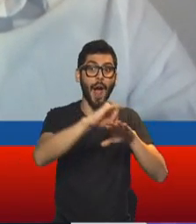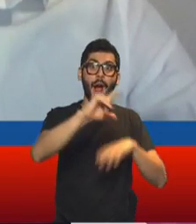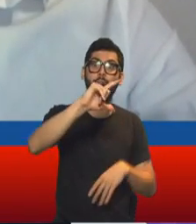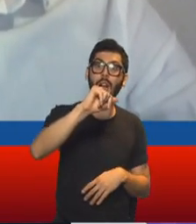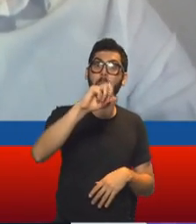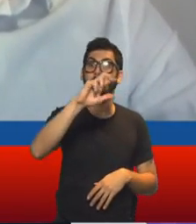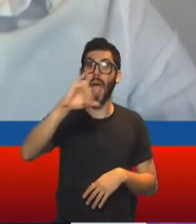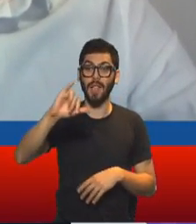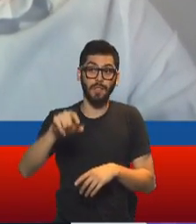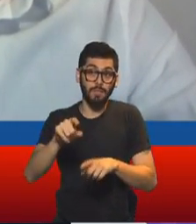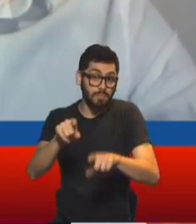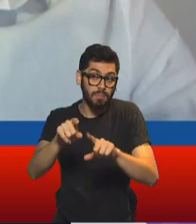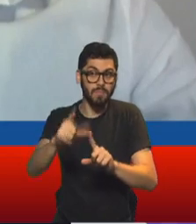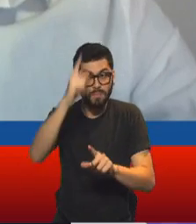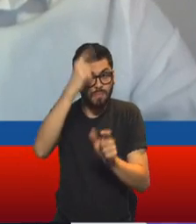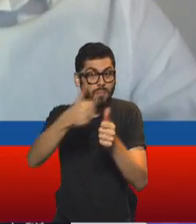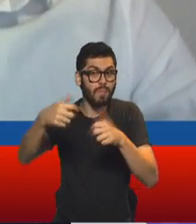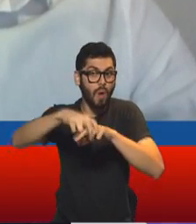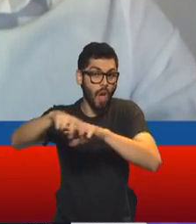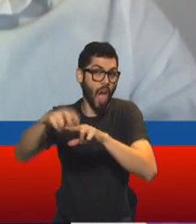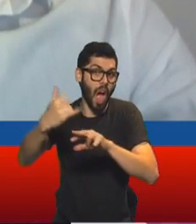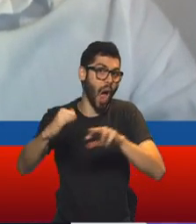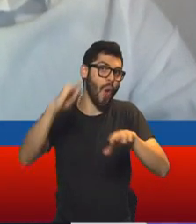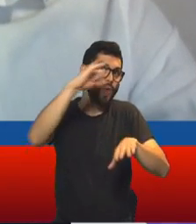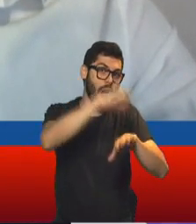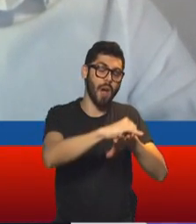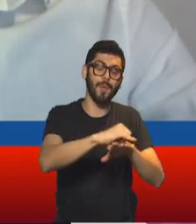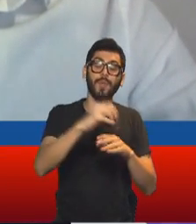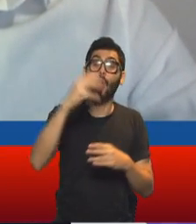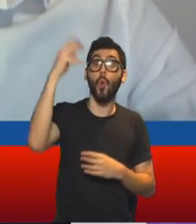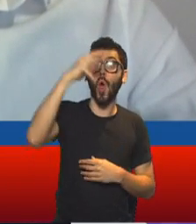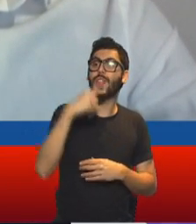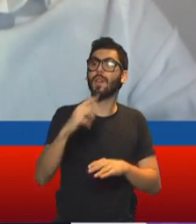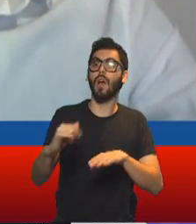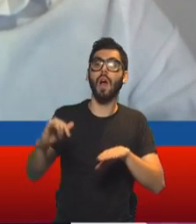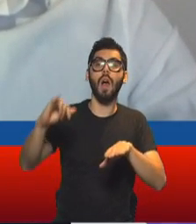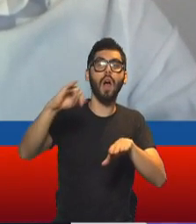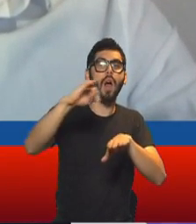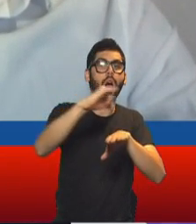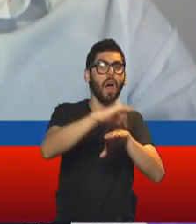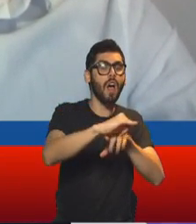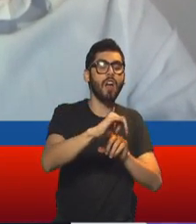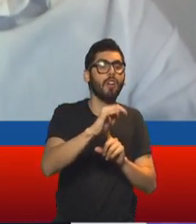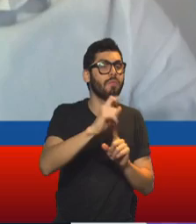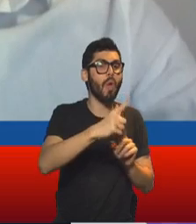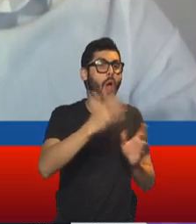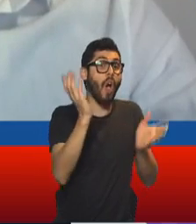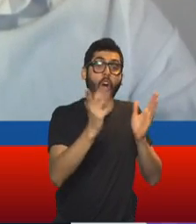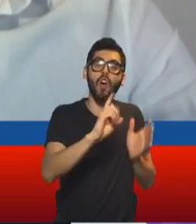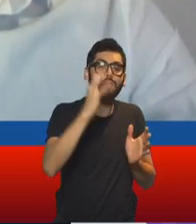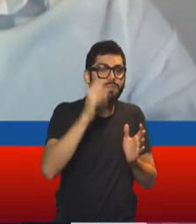gendarmes. ¿Qué es lo que dicen Búrlich y Fori? Que esos gendarmes iban a custodiar la embajada argentina, donde